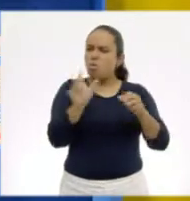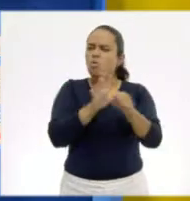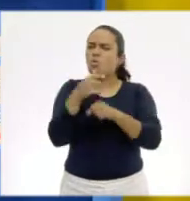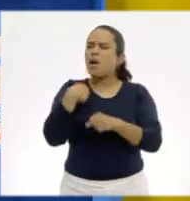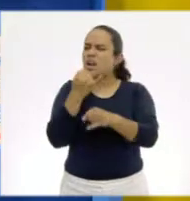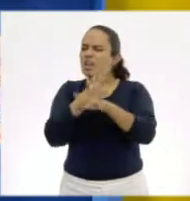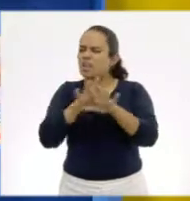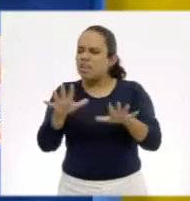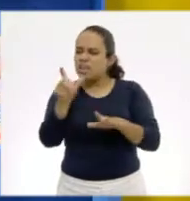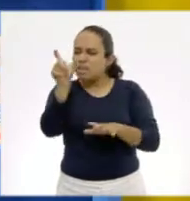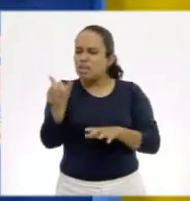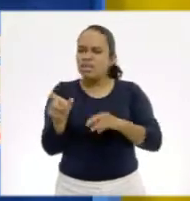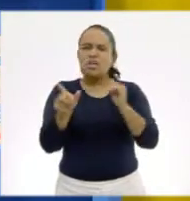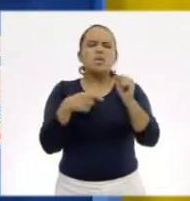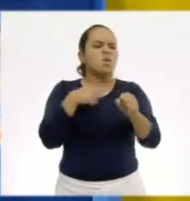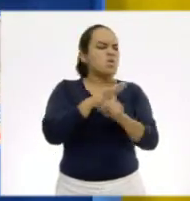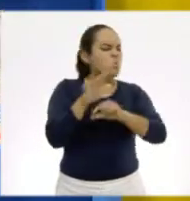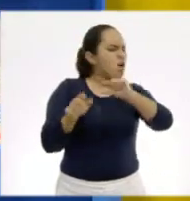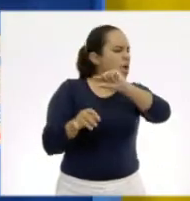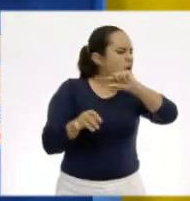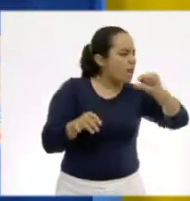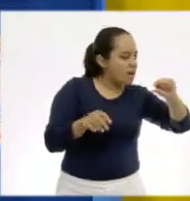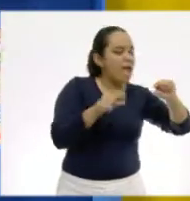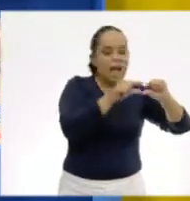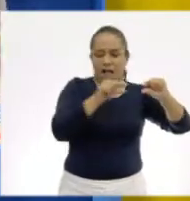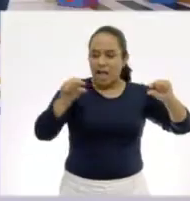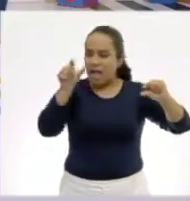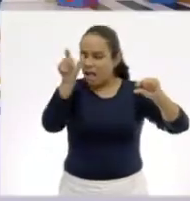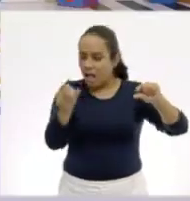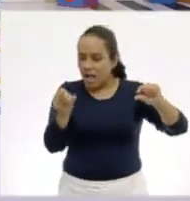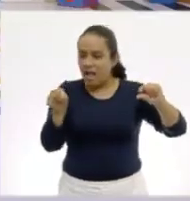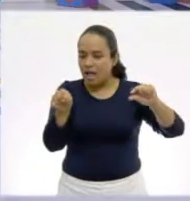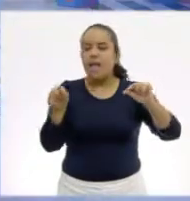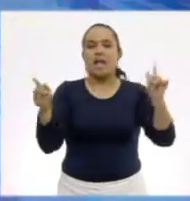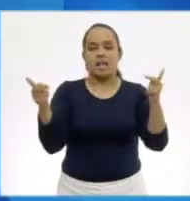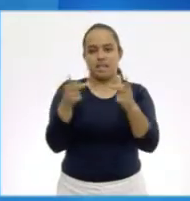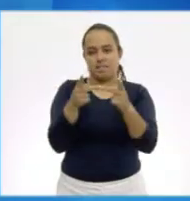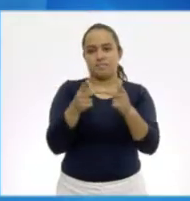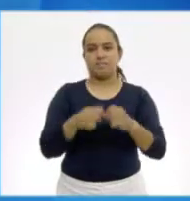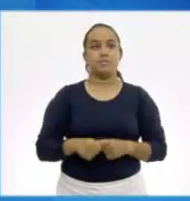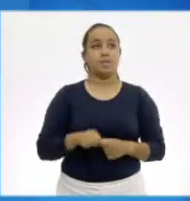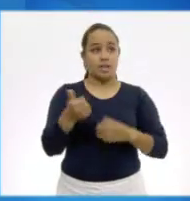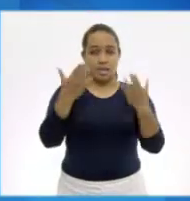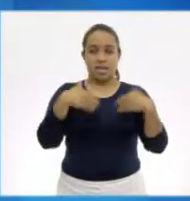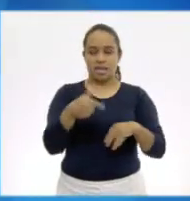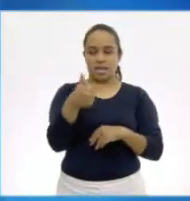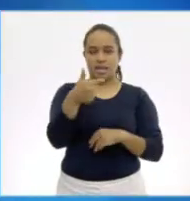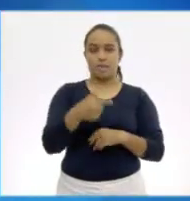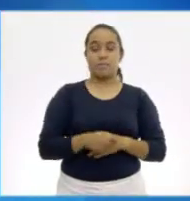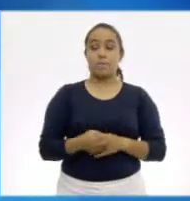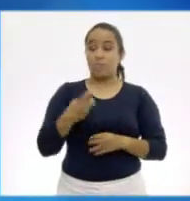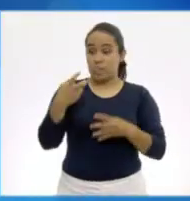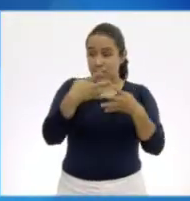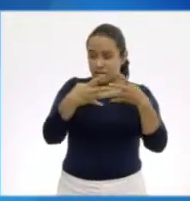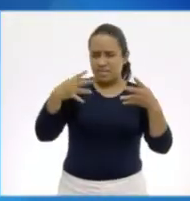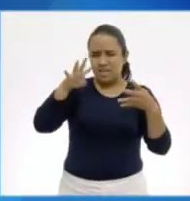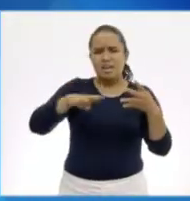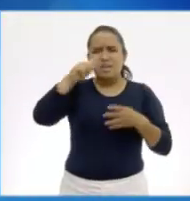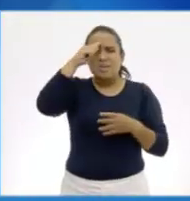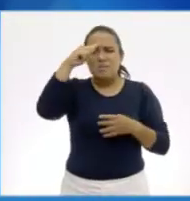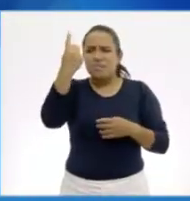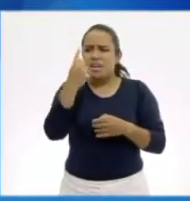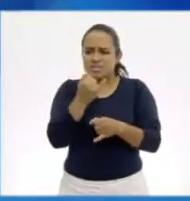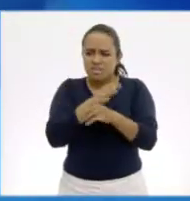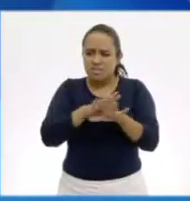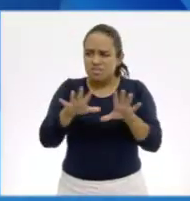información y la fila que necesitas. Vamos con el inciso G. Perfecto. Con estas tablas es muy fácil encontrar